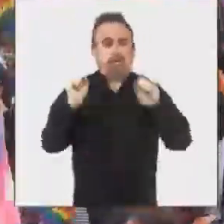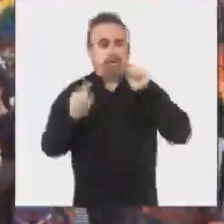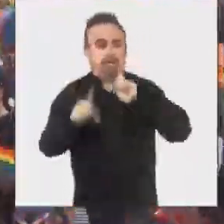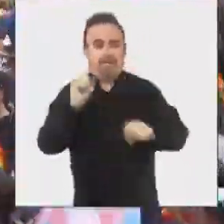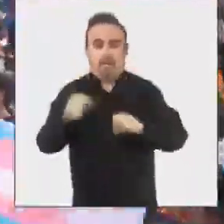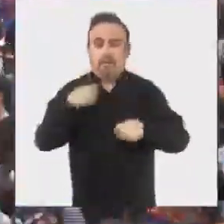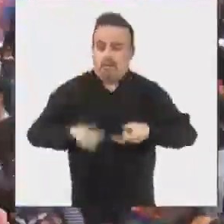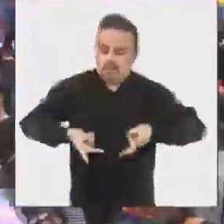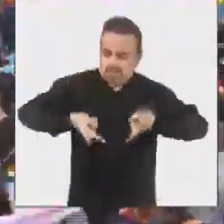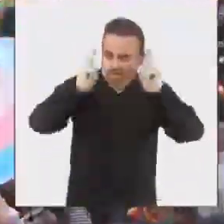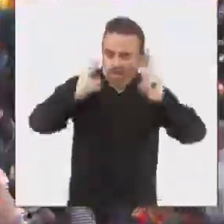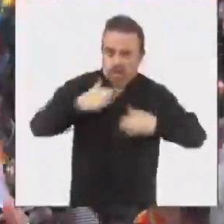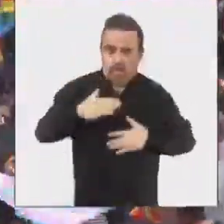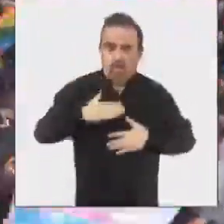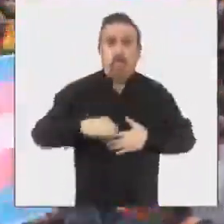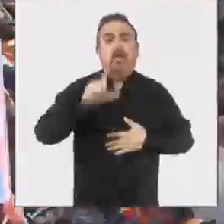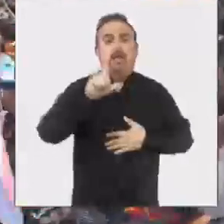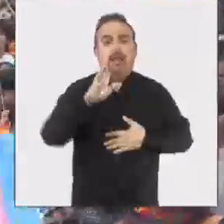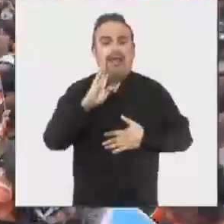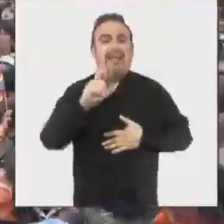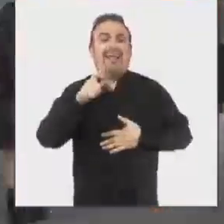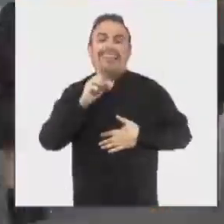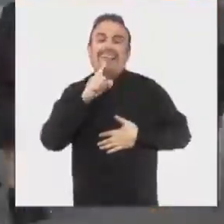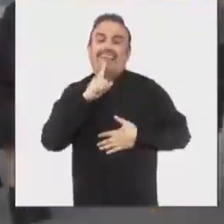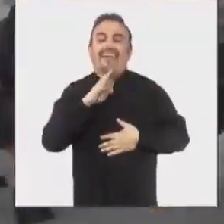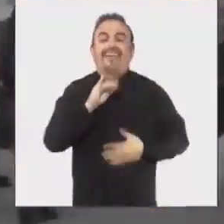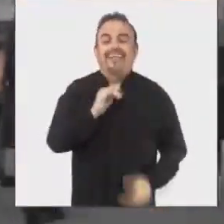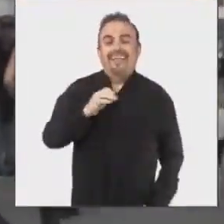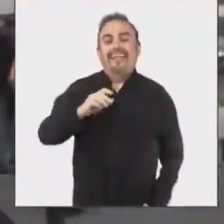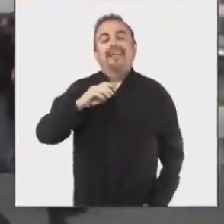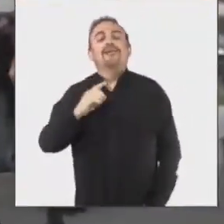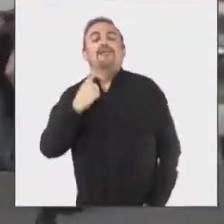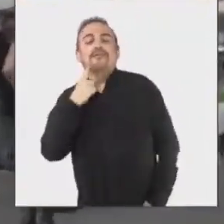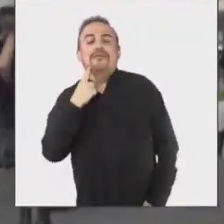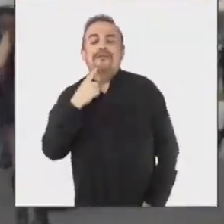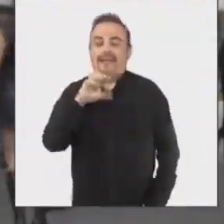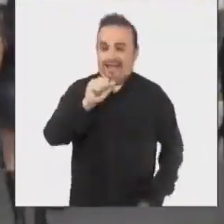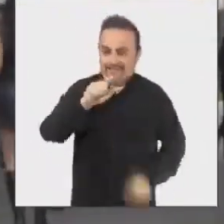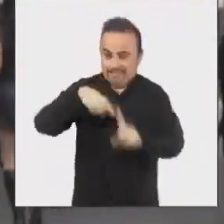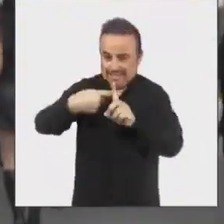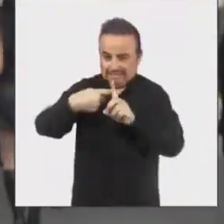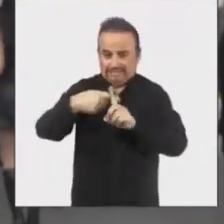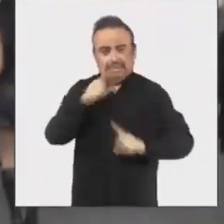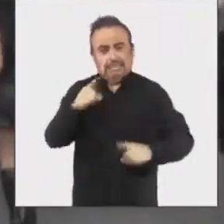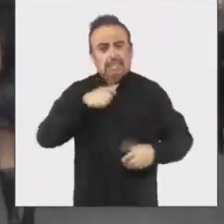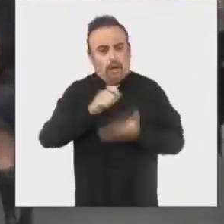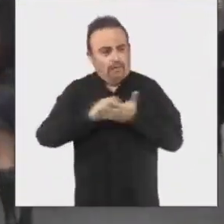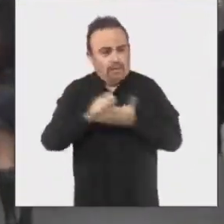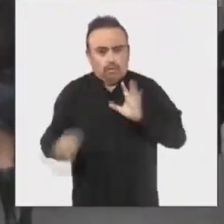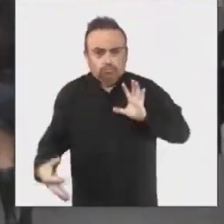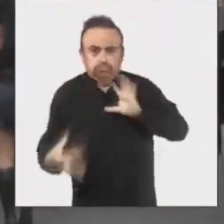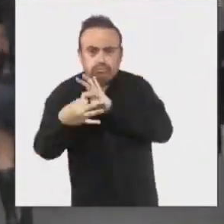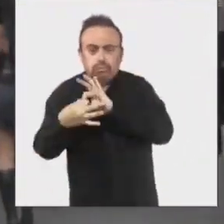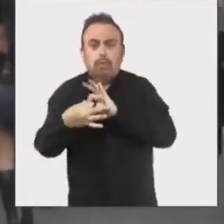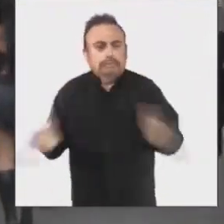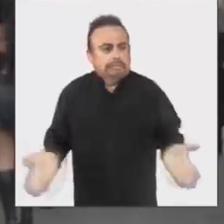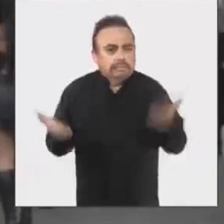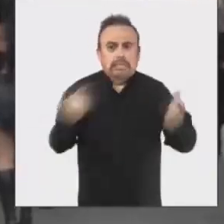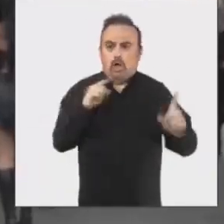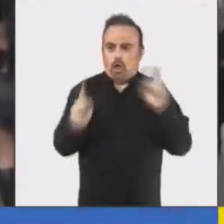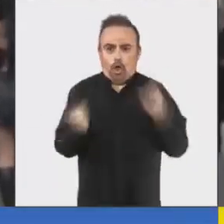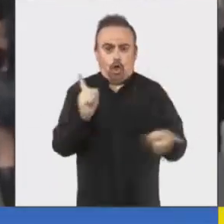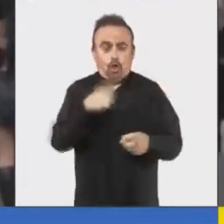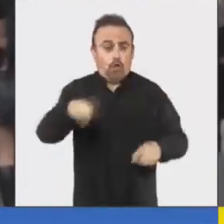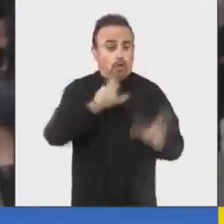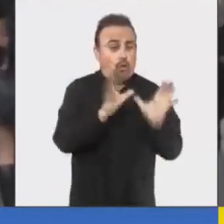LGBTIQA+. Desde la Oficina de Diversidad y la No Discriminación levantamos una convocatoria de coordinación